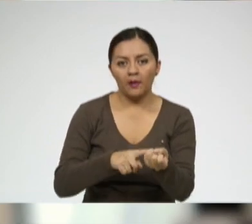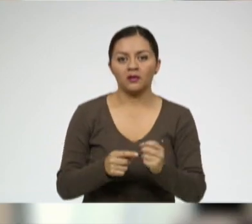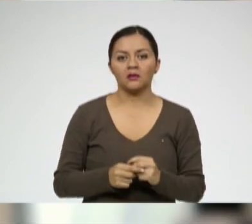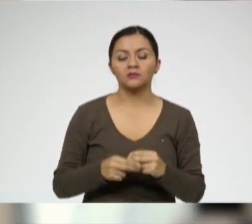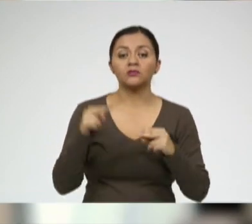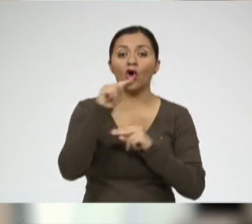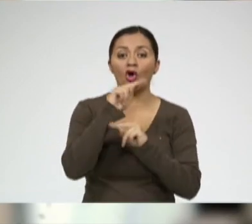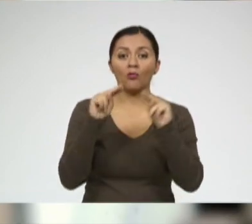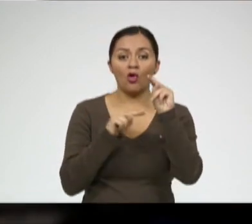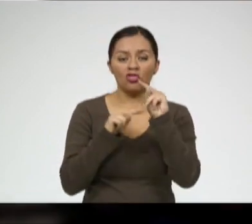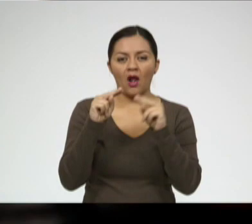hormonales.